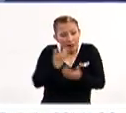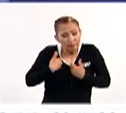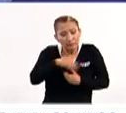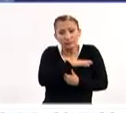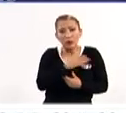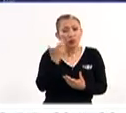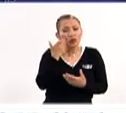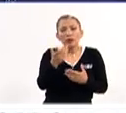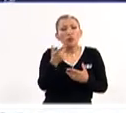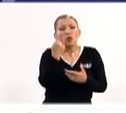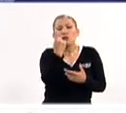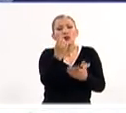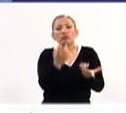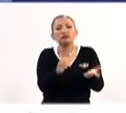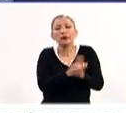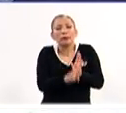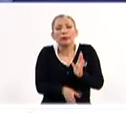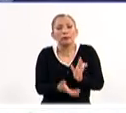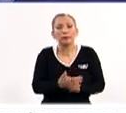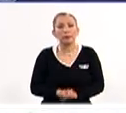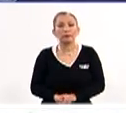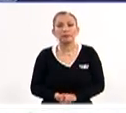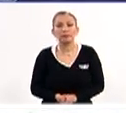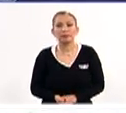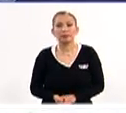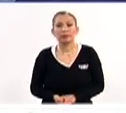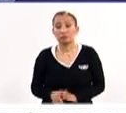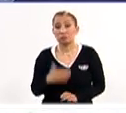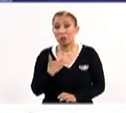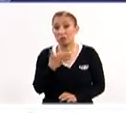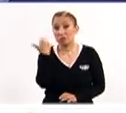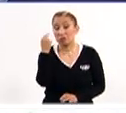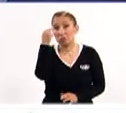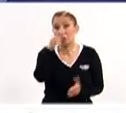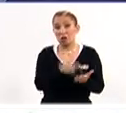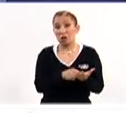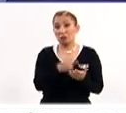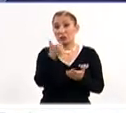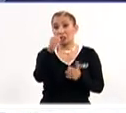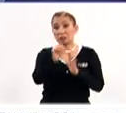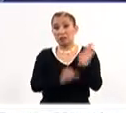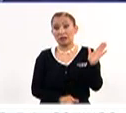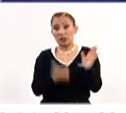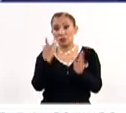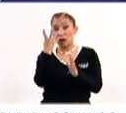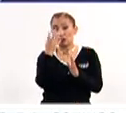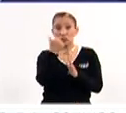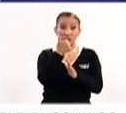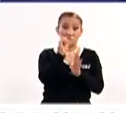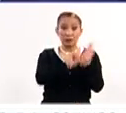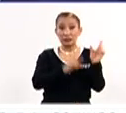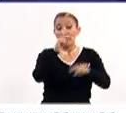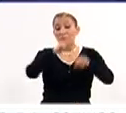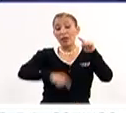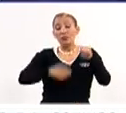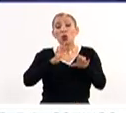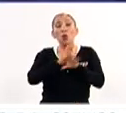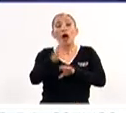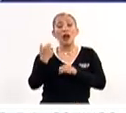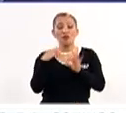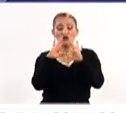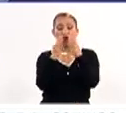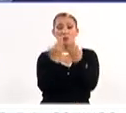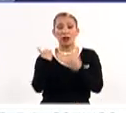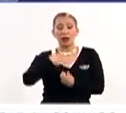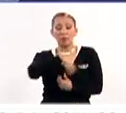diseños. ¿Cuánto tiempo tardan más o menos en hacer un reboso? No sé, me supongo que como unos seis meses, de cuatro a seis meses dependiendo del reboso.